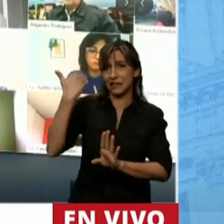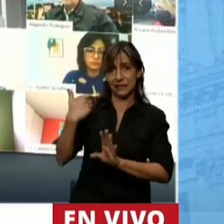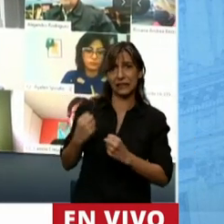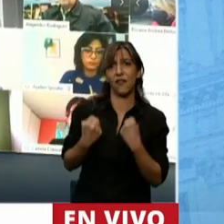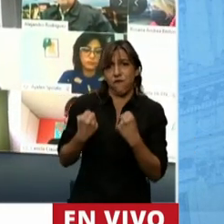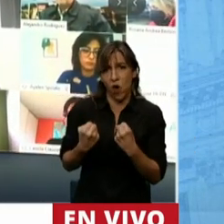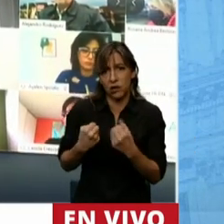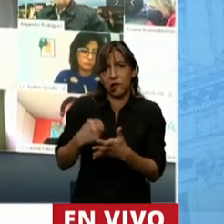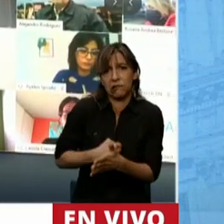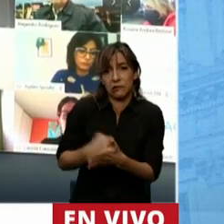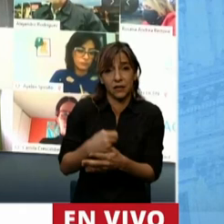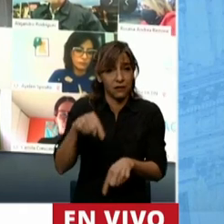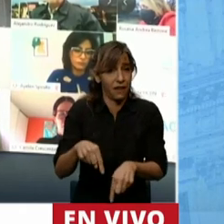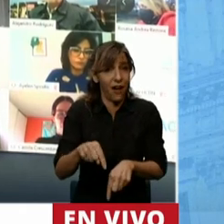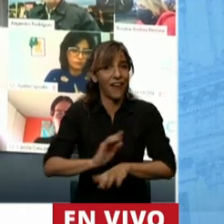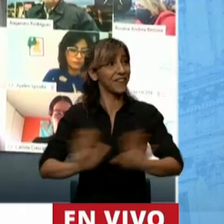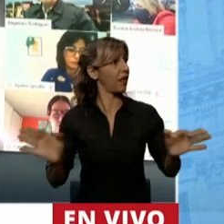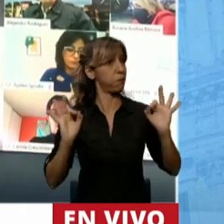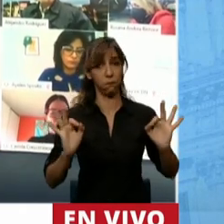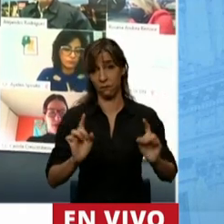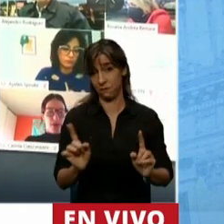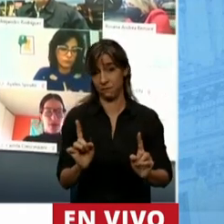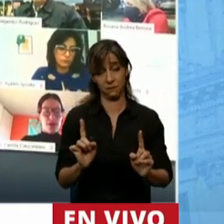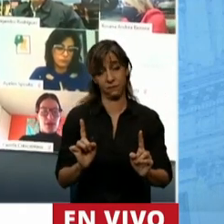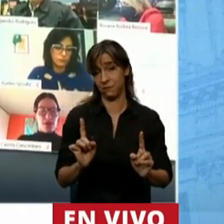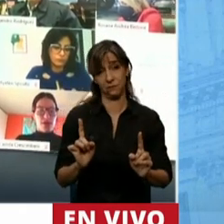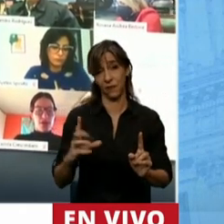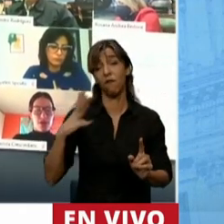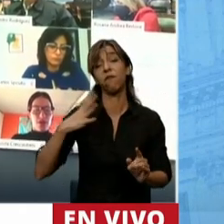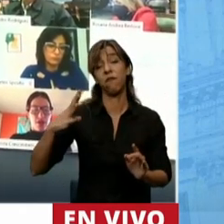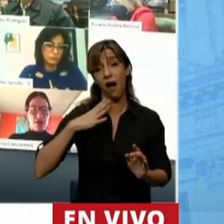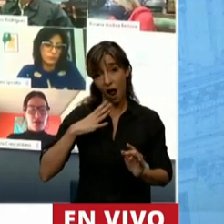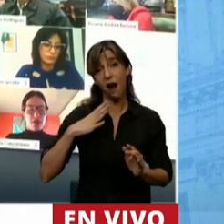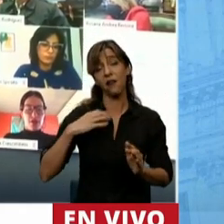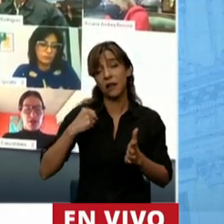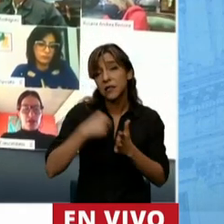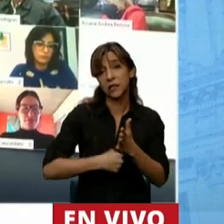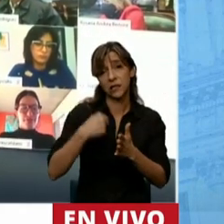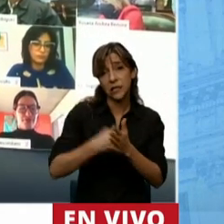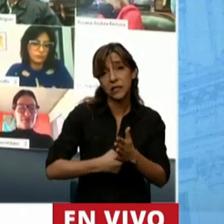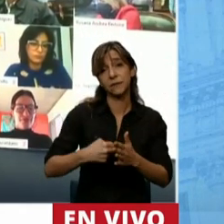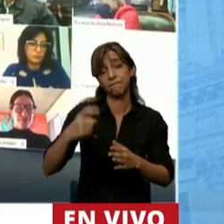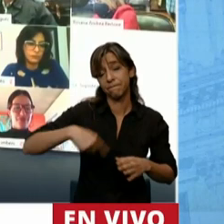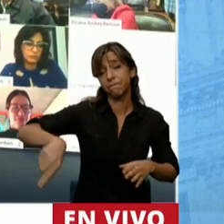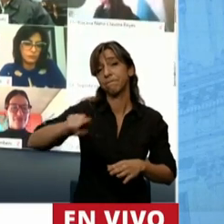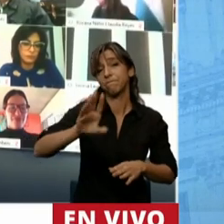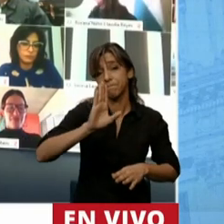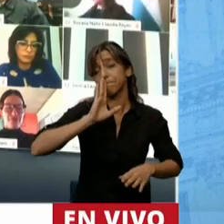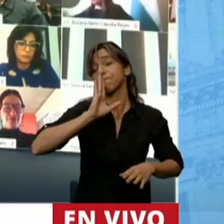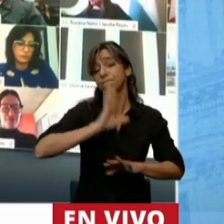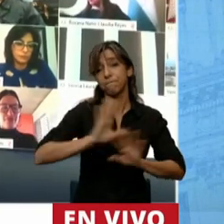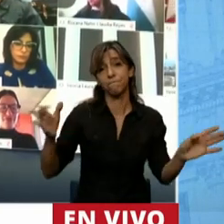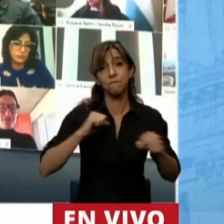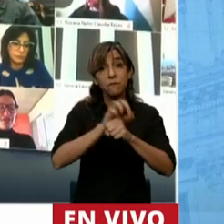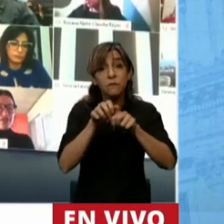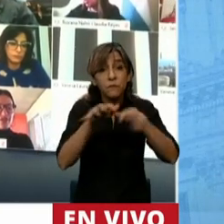no podemos dar por ganada la batalla ni mucho menos todavía no pasó la pandemia todavía